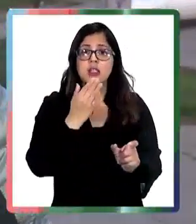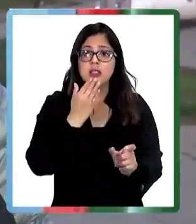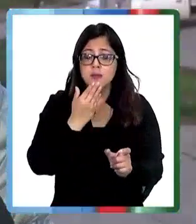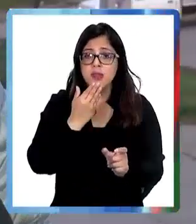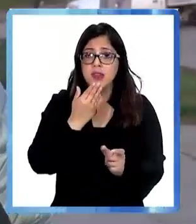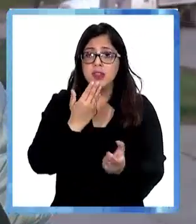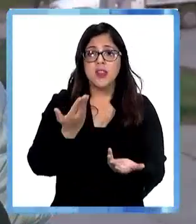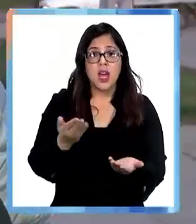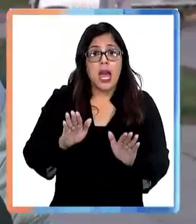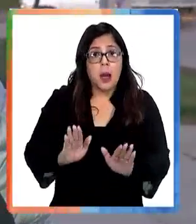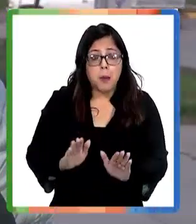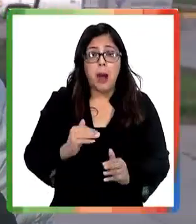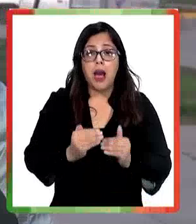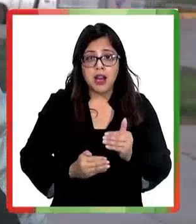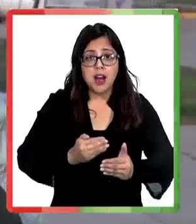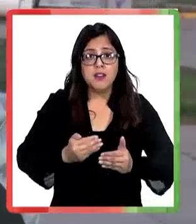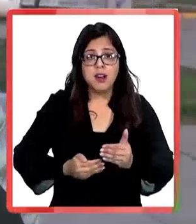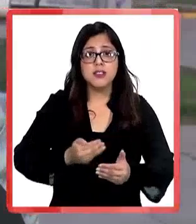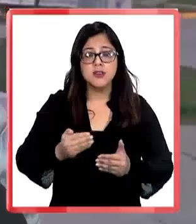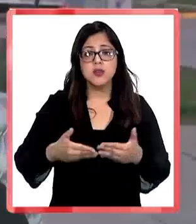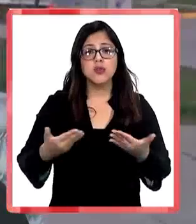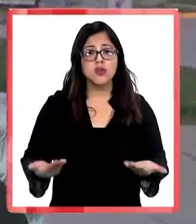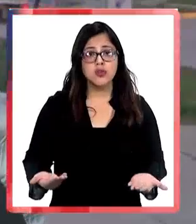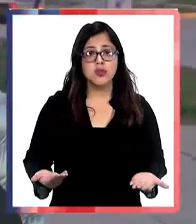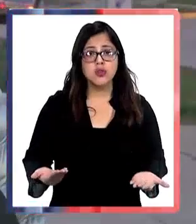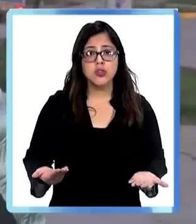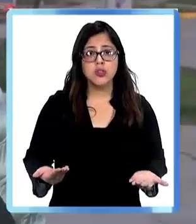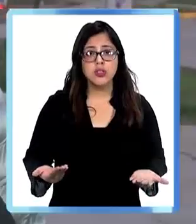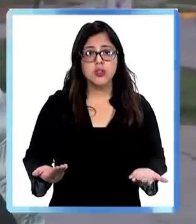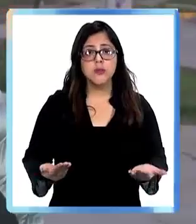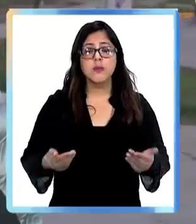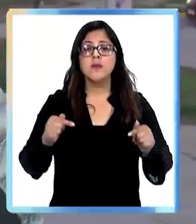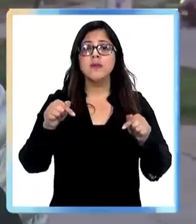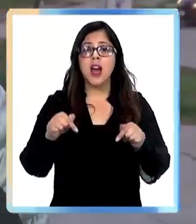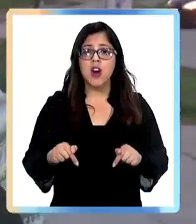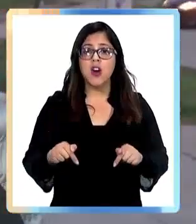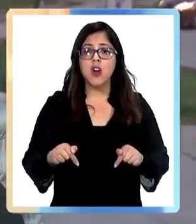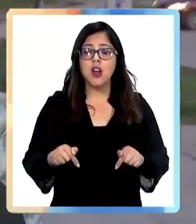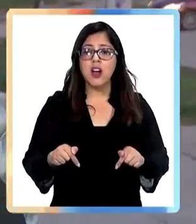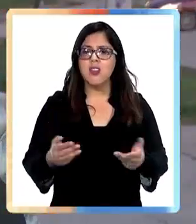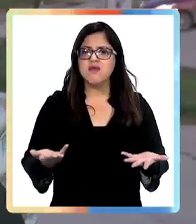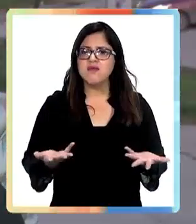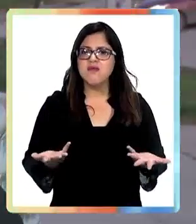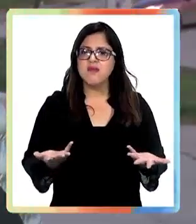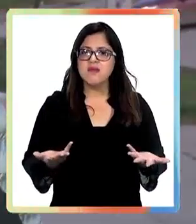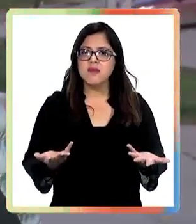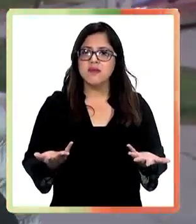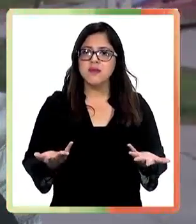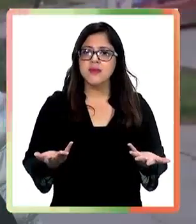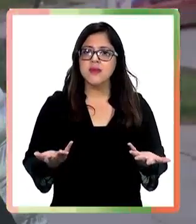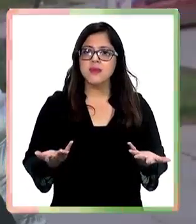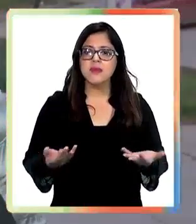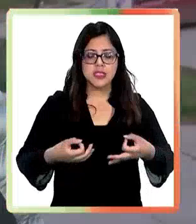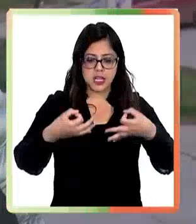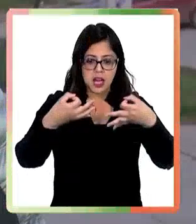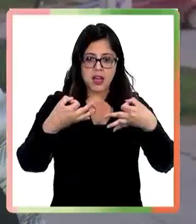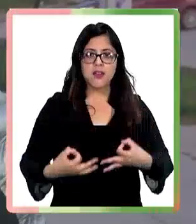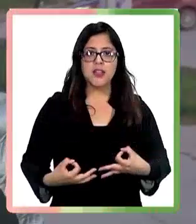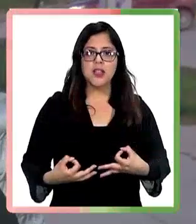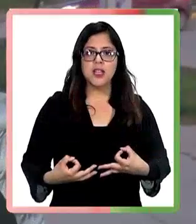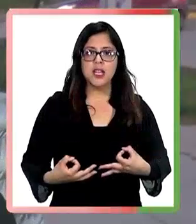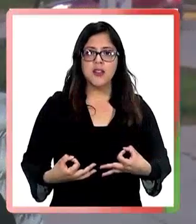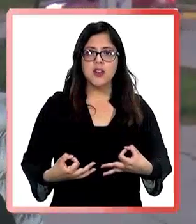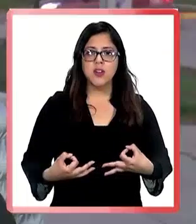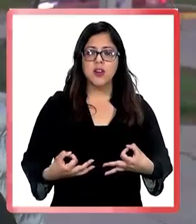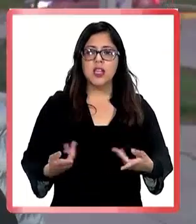para un aporte histórico. La verdad es que son muchas las necesidades que tiene la región en materia de infraestructura y